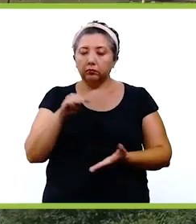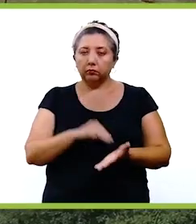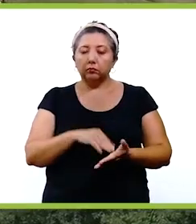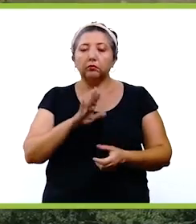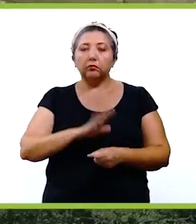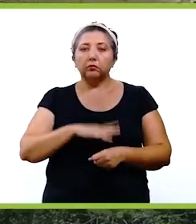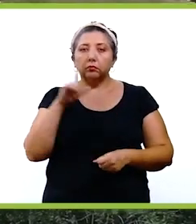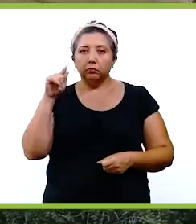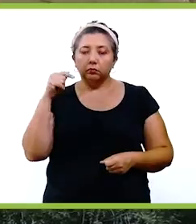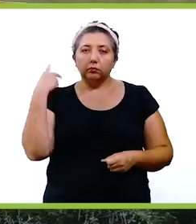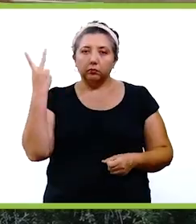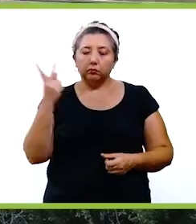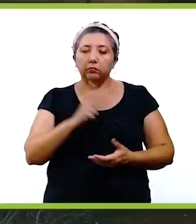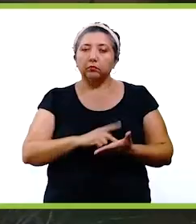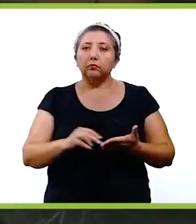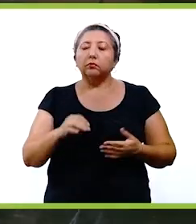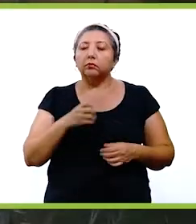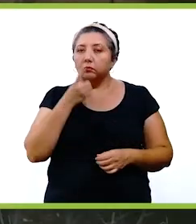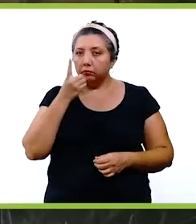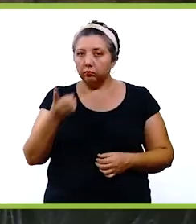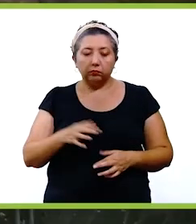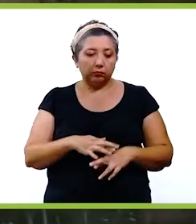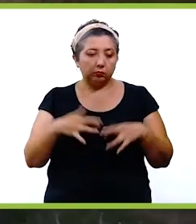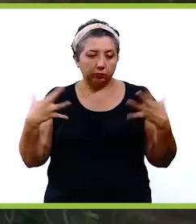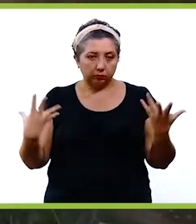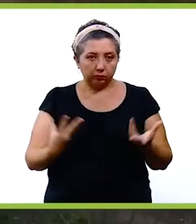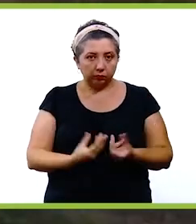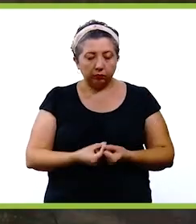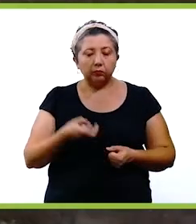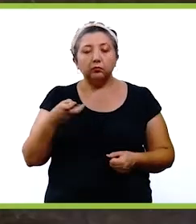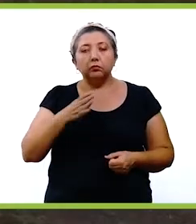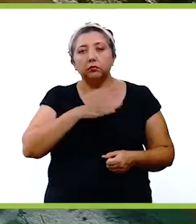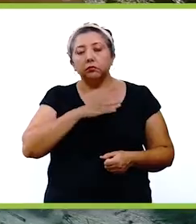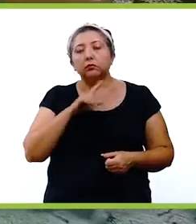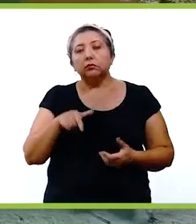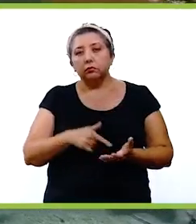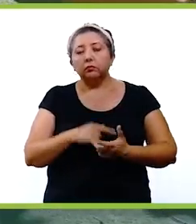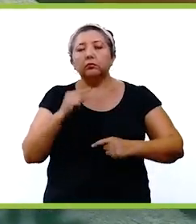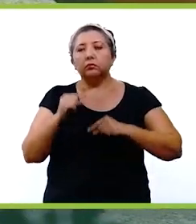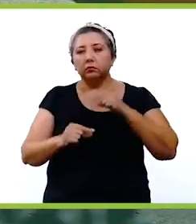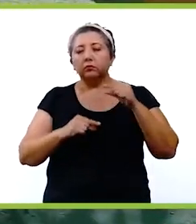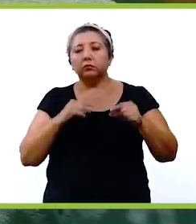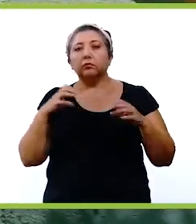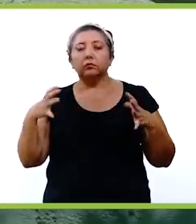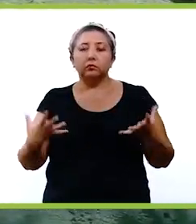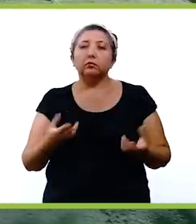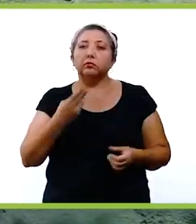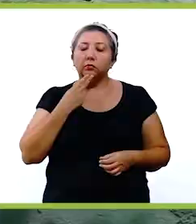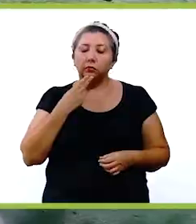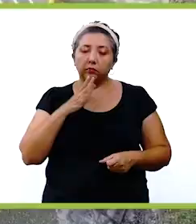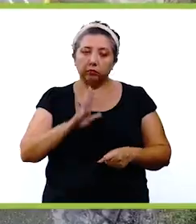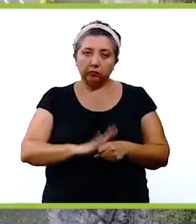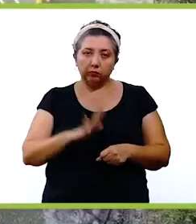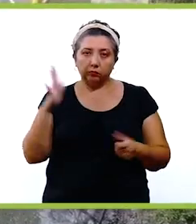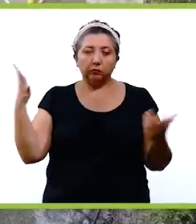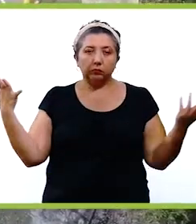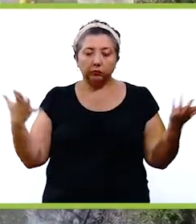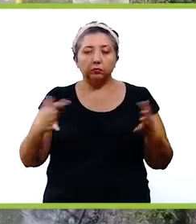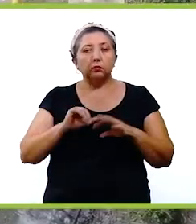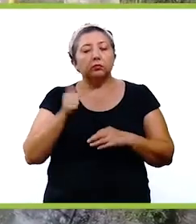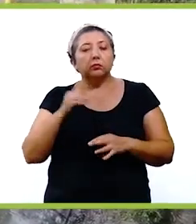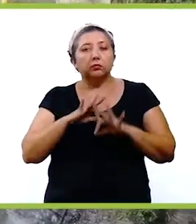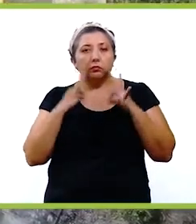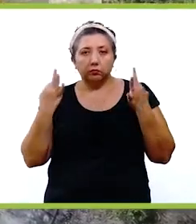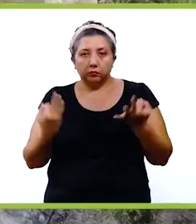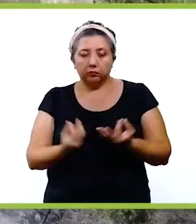72 kilómetros de ciclovías que realizamos. Y bueno, estas ciclovías poco a poco cada vez se están utilizando más y generan una alternativa